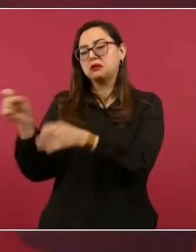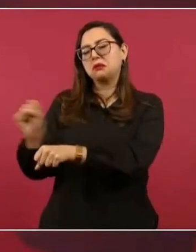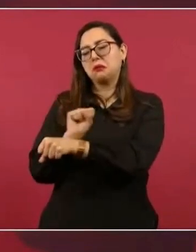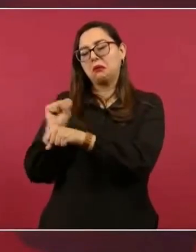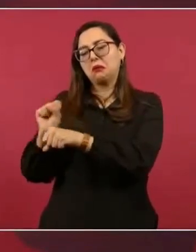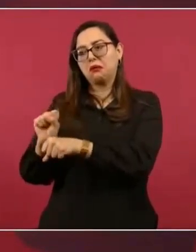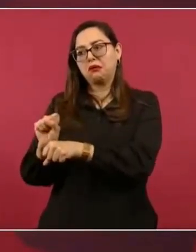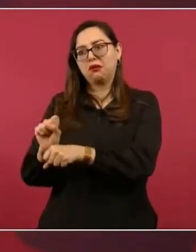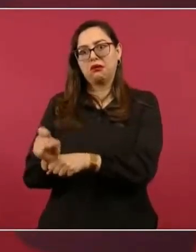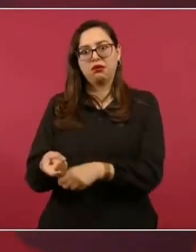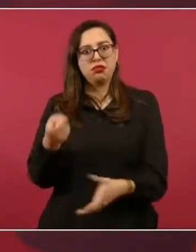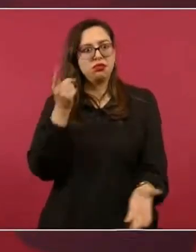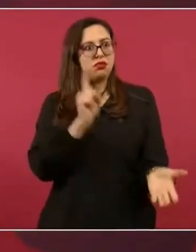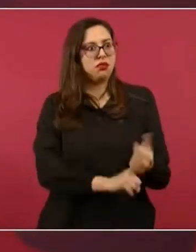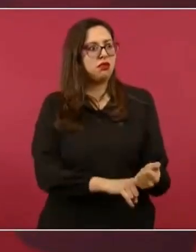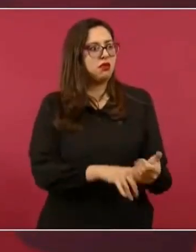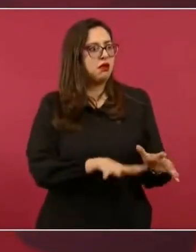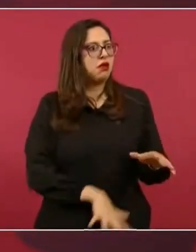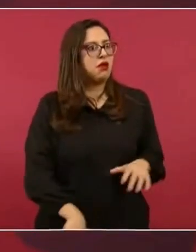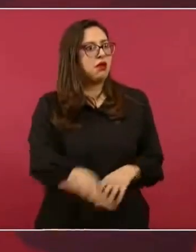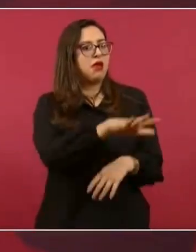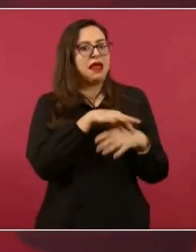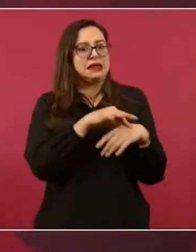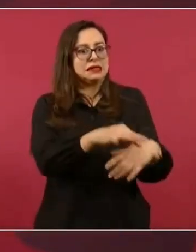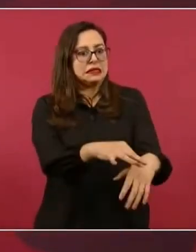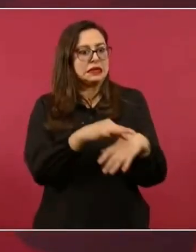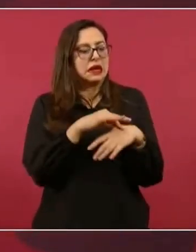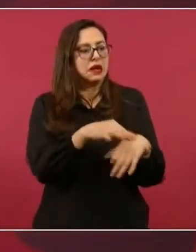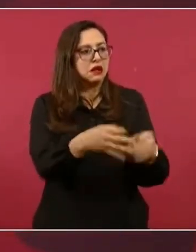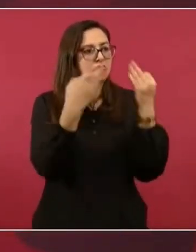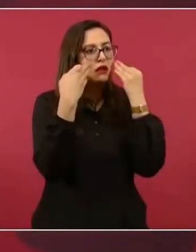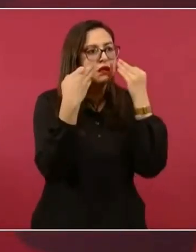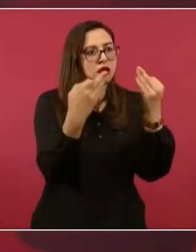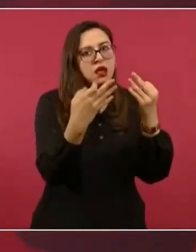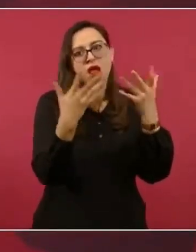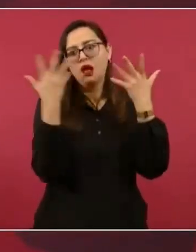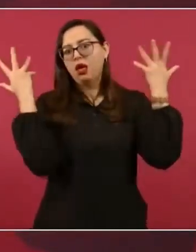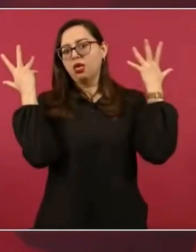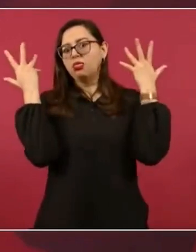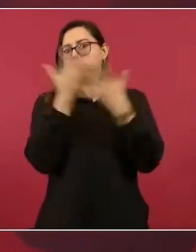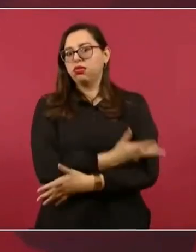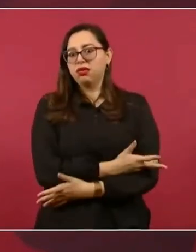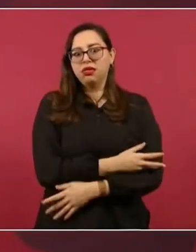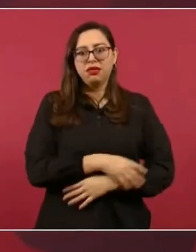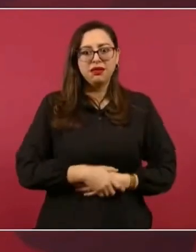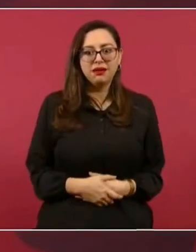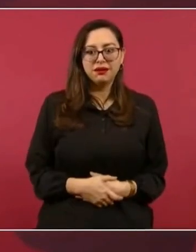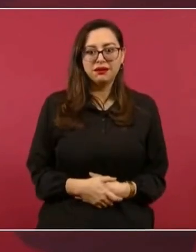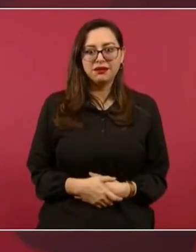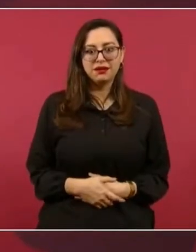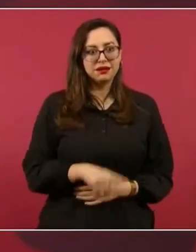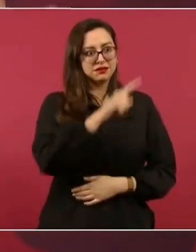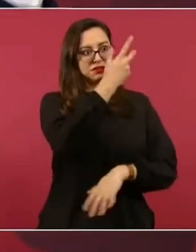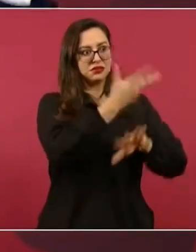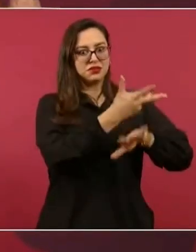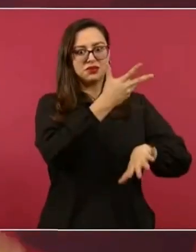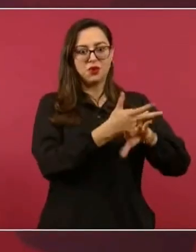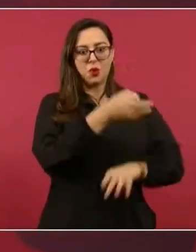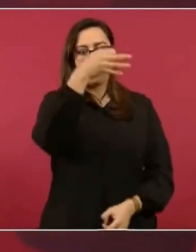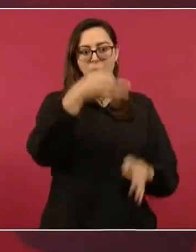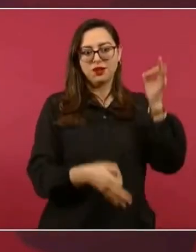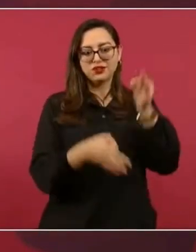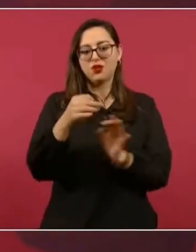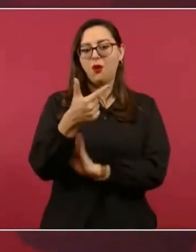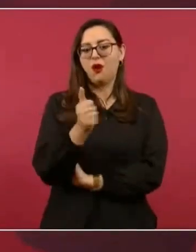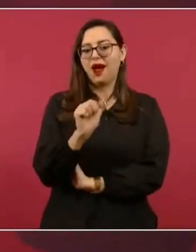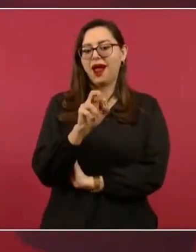en comparación con lo que estamos escuchando en el juicio de García Luna. eso es de que, a ver,